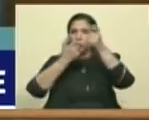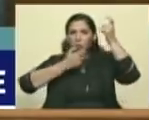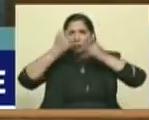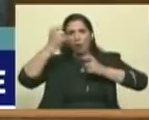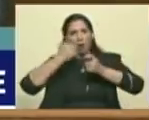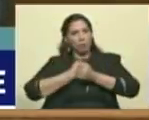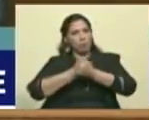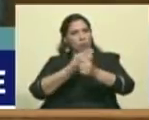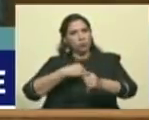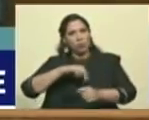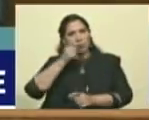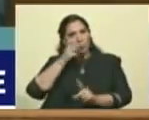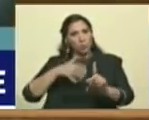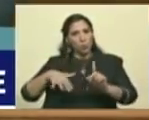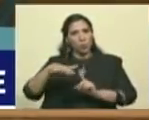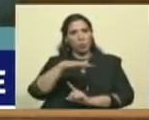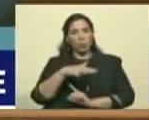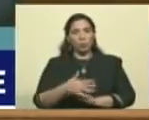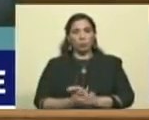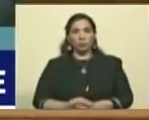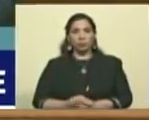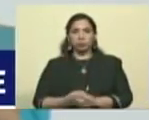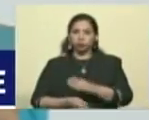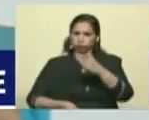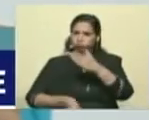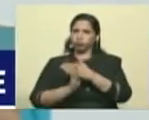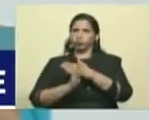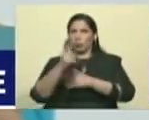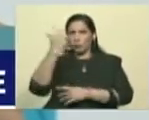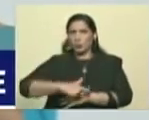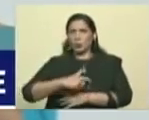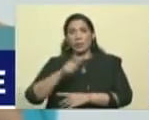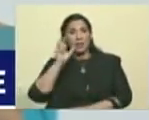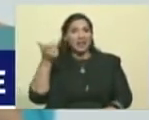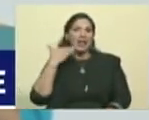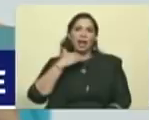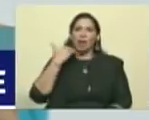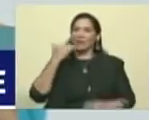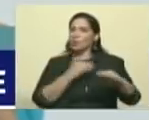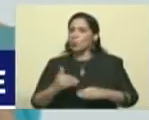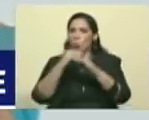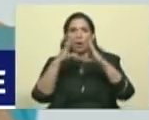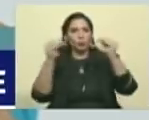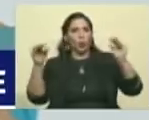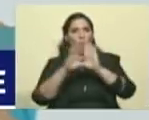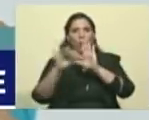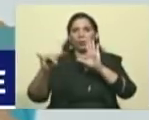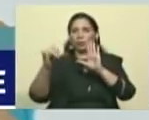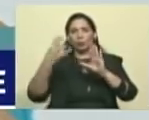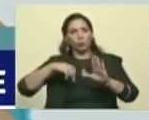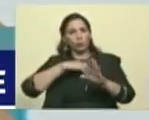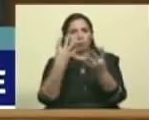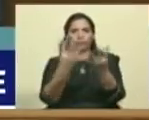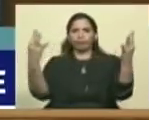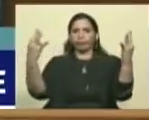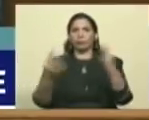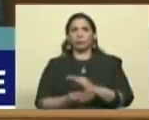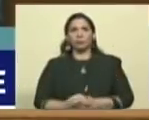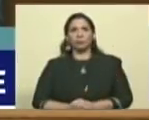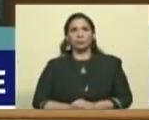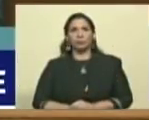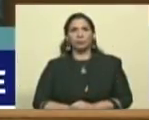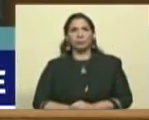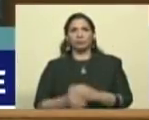el amor a nuestro pueblo, fijar posición que es la de Gladys, pero que estoy seguro que es la de todas y todos los constituyentes que estamos aquí sentados hoy.